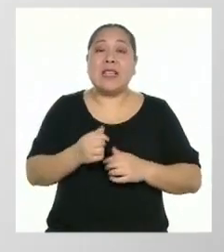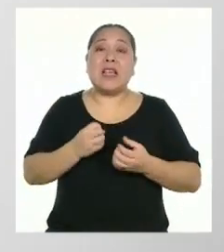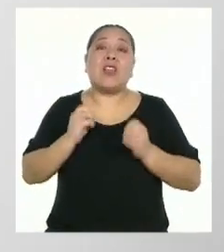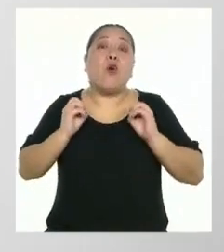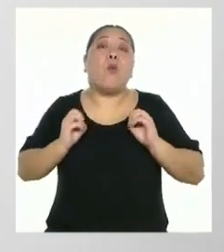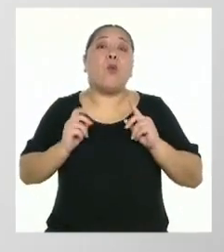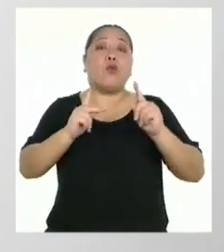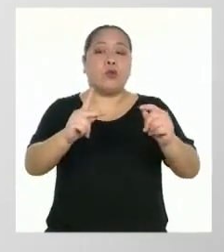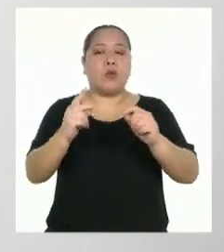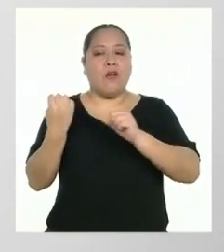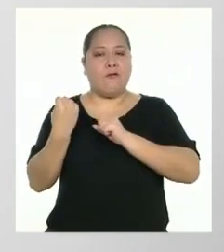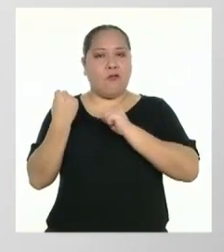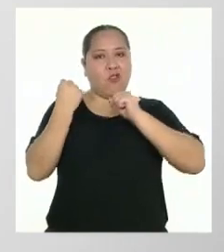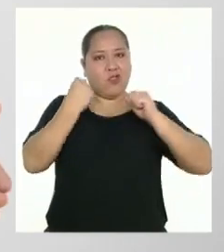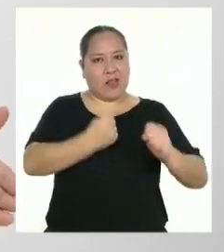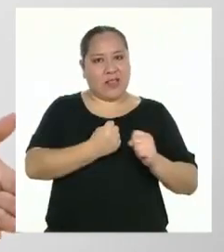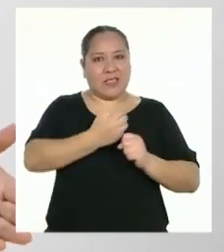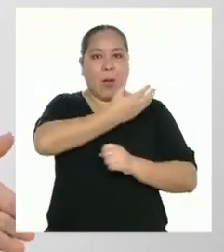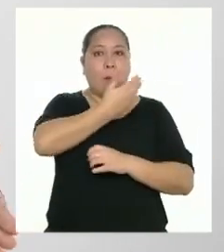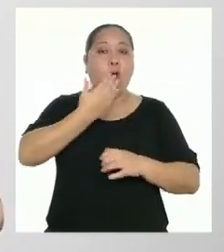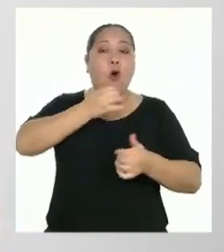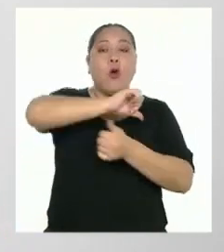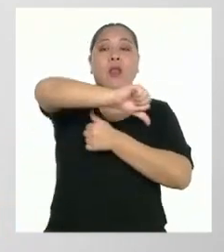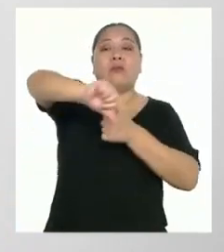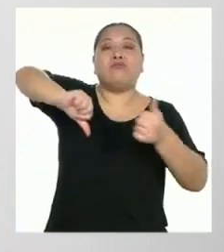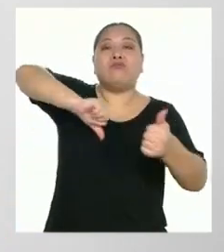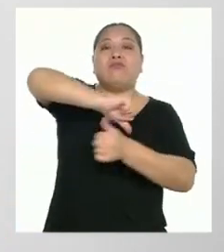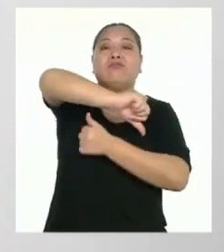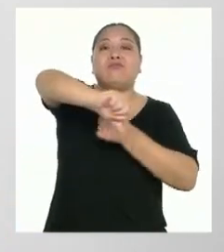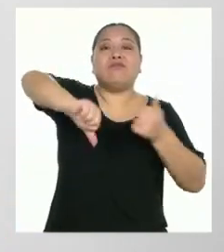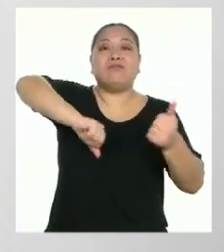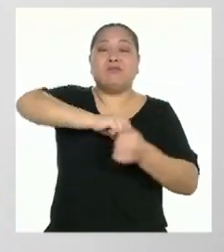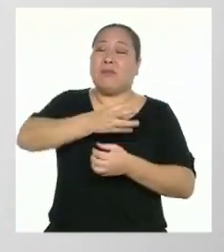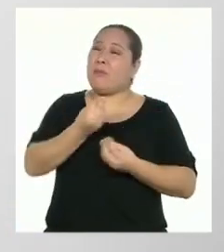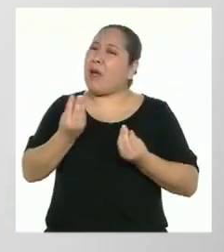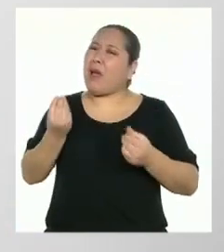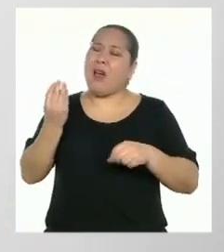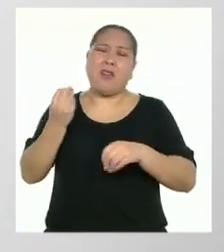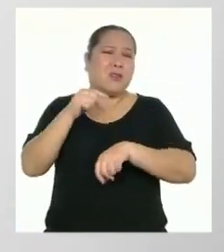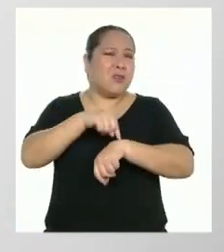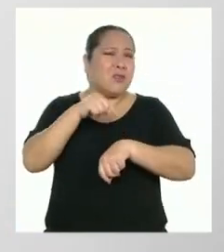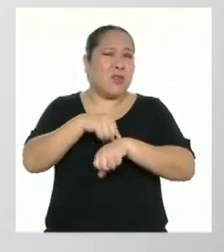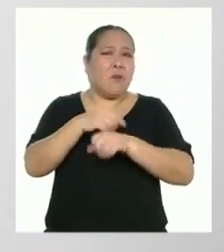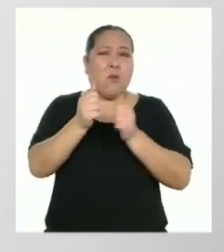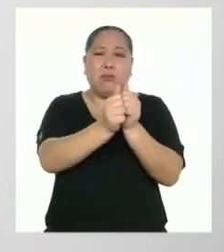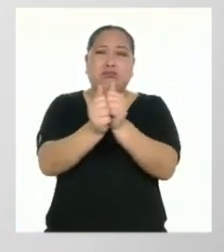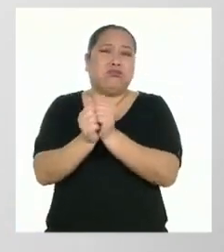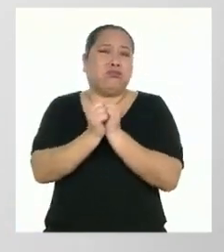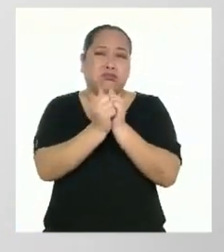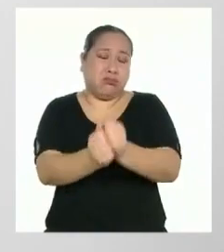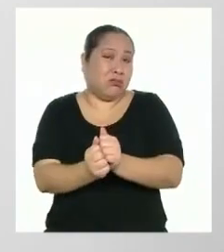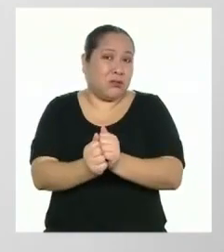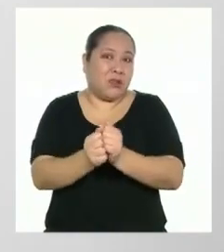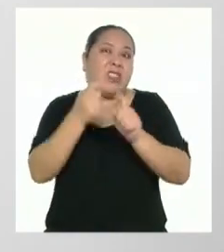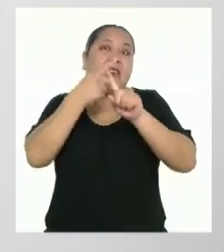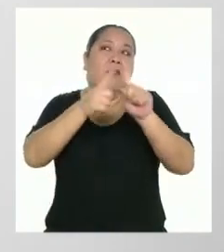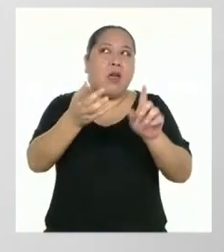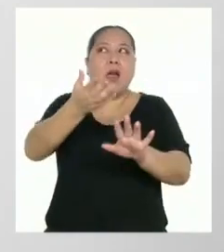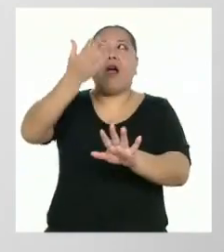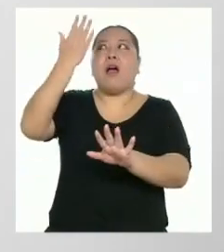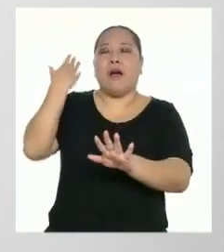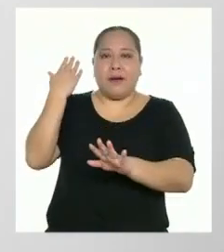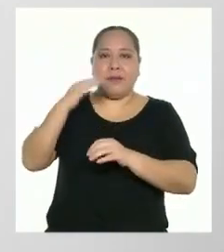definitivamente compartimos mucho más tiempo juntos que antes. ¿Cómo creen que pueden